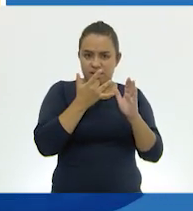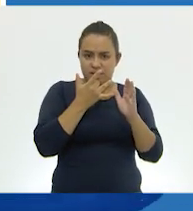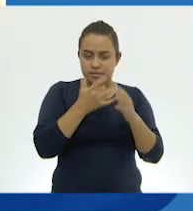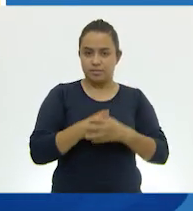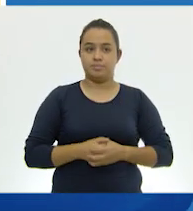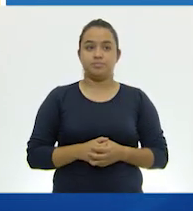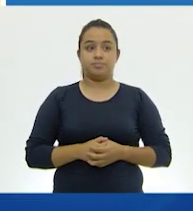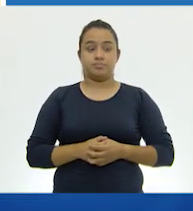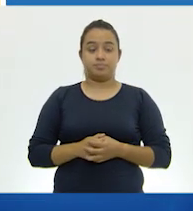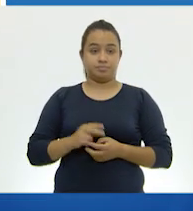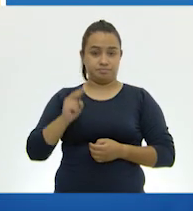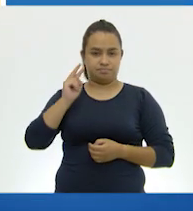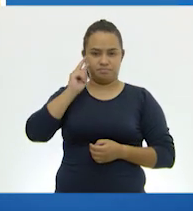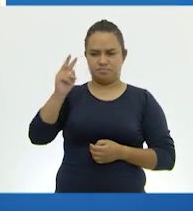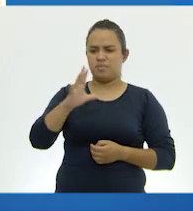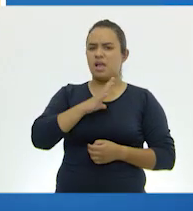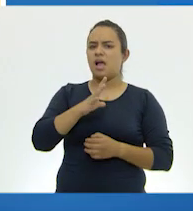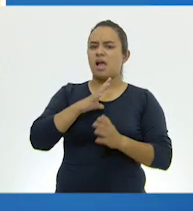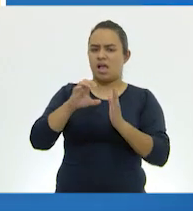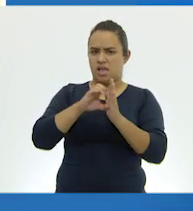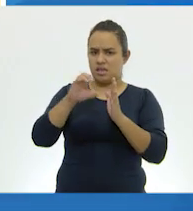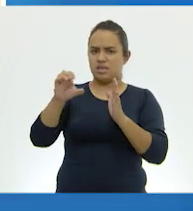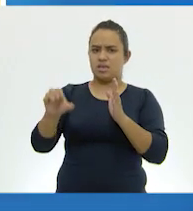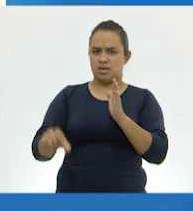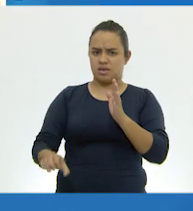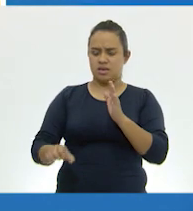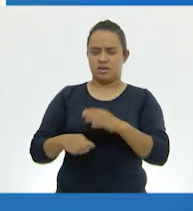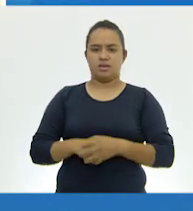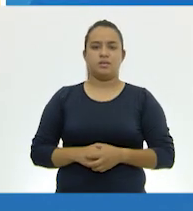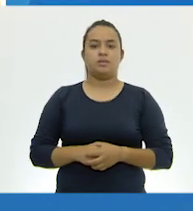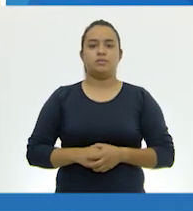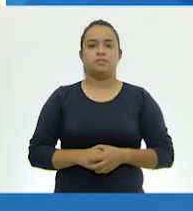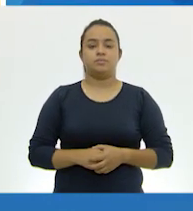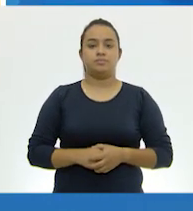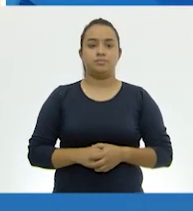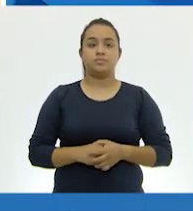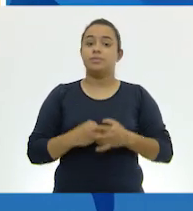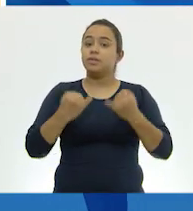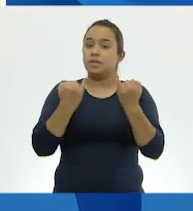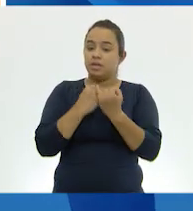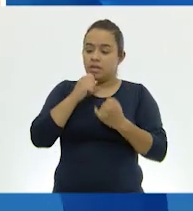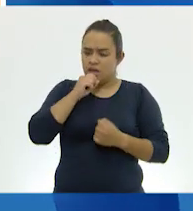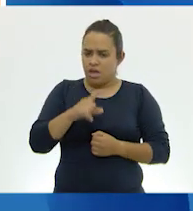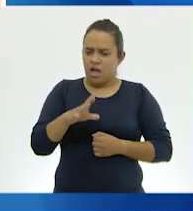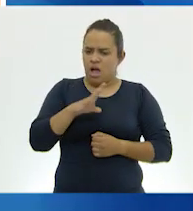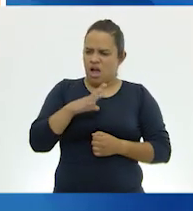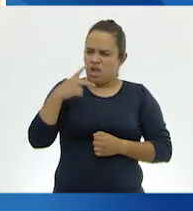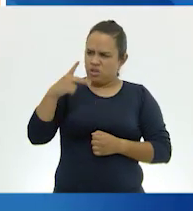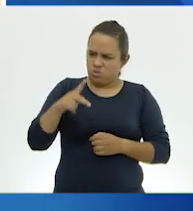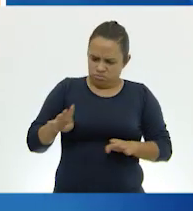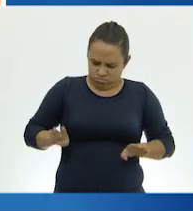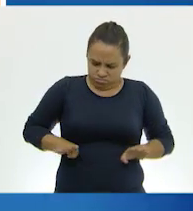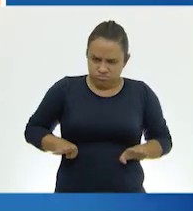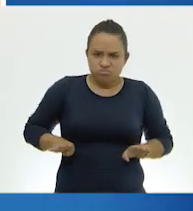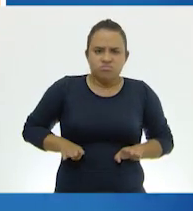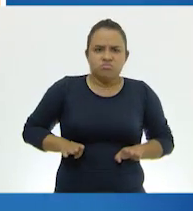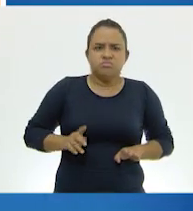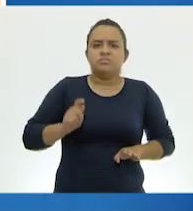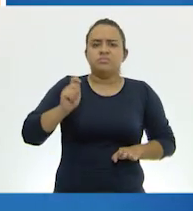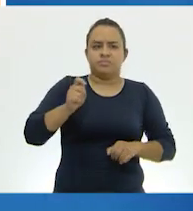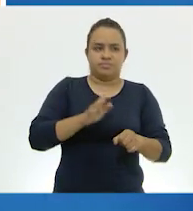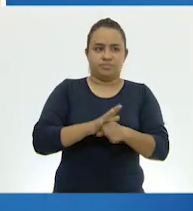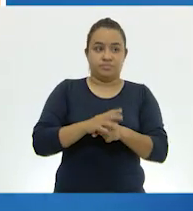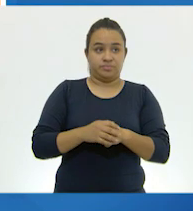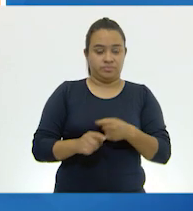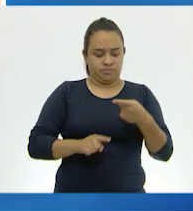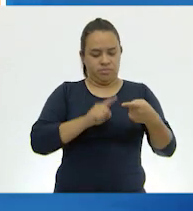sapos. Mira, aquí tenemos algunos ejemplos y podemos ir viendo también algunas de sus características. La